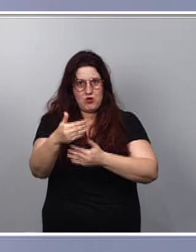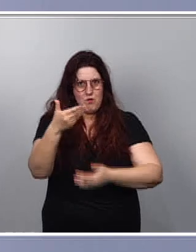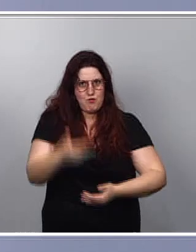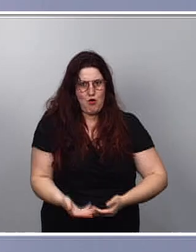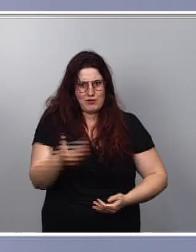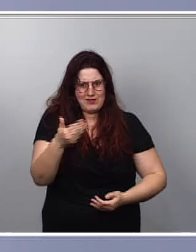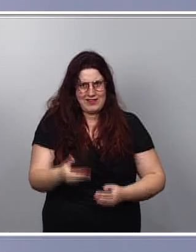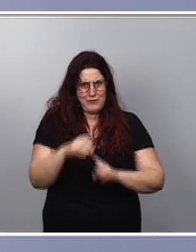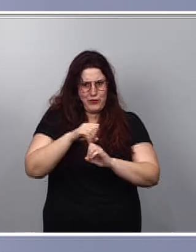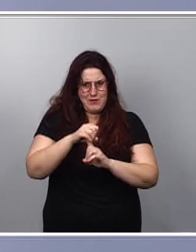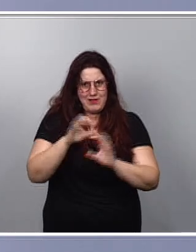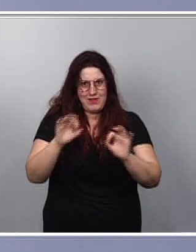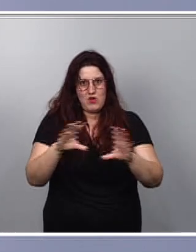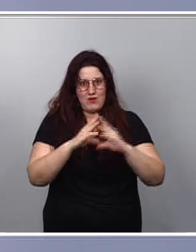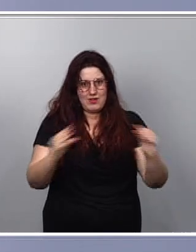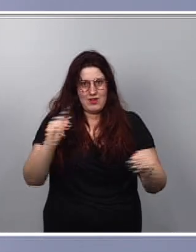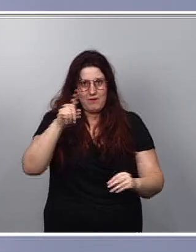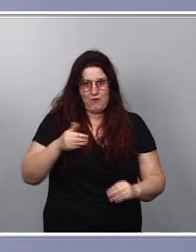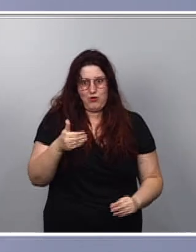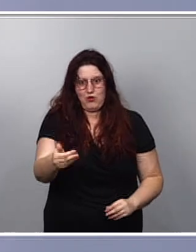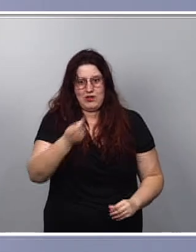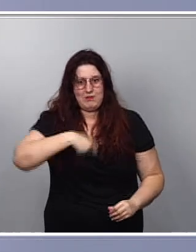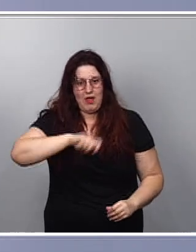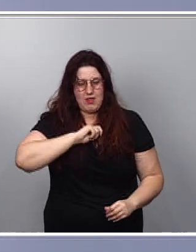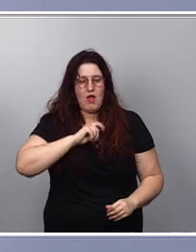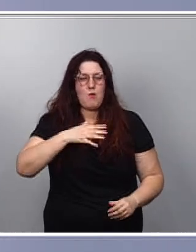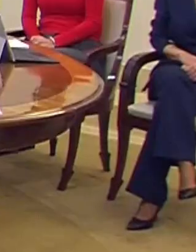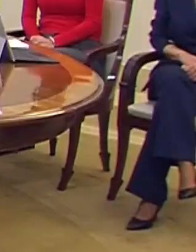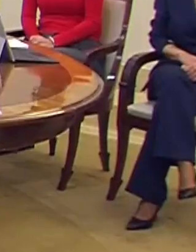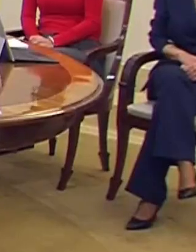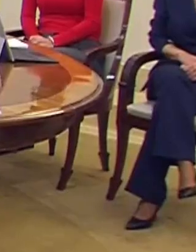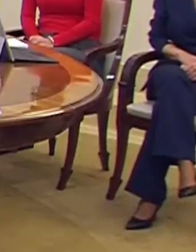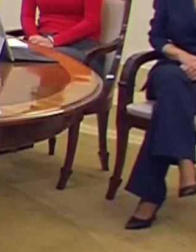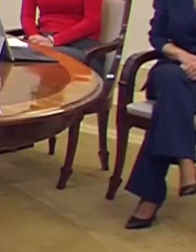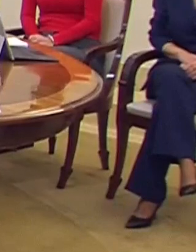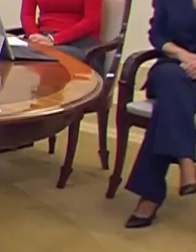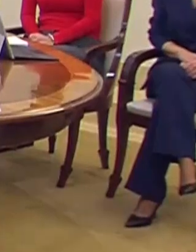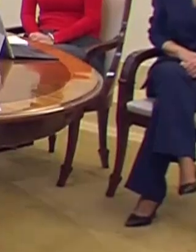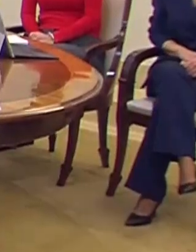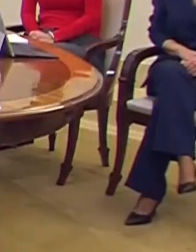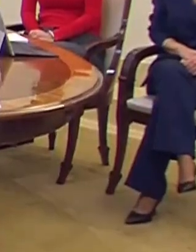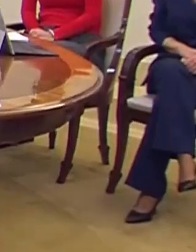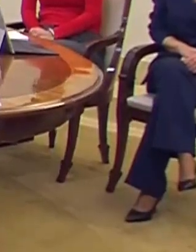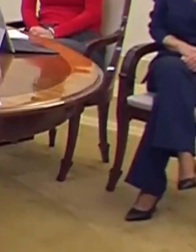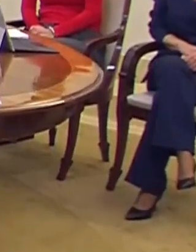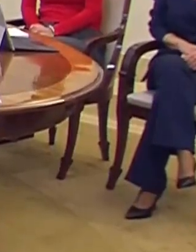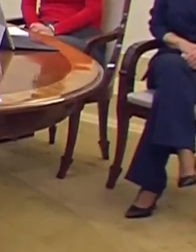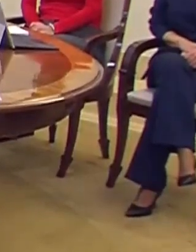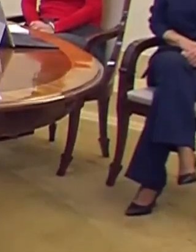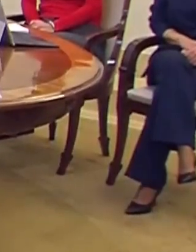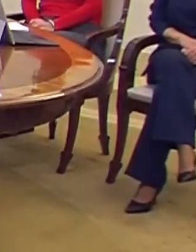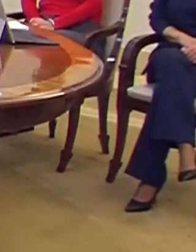futuro de nuestro país tenga posibilidades de éxito. Este acuerdo económico se va a